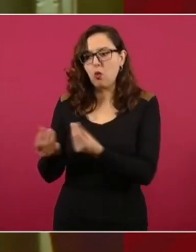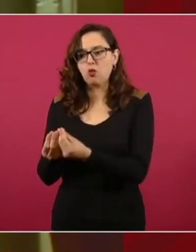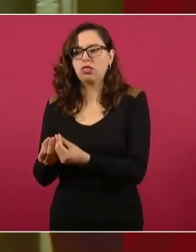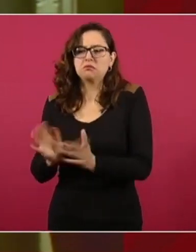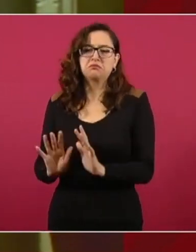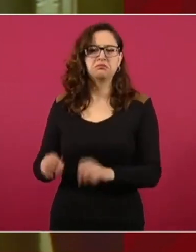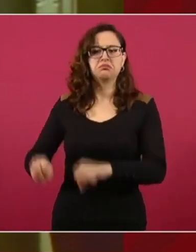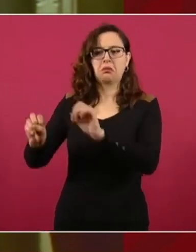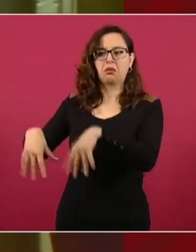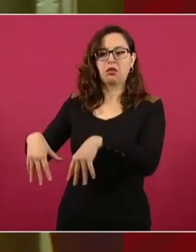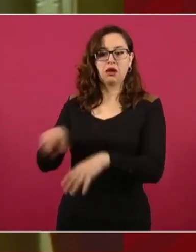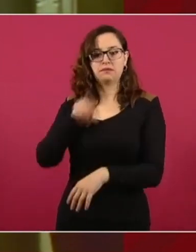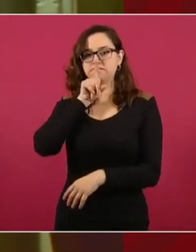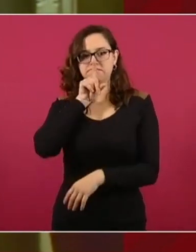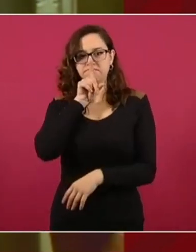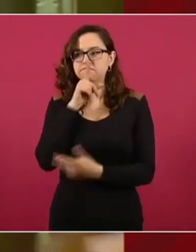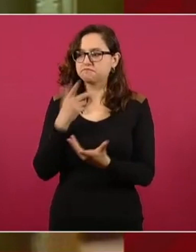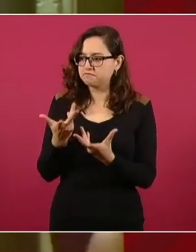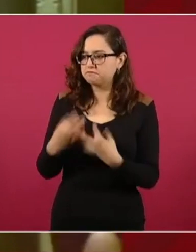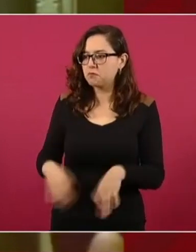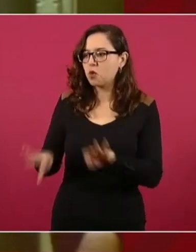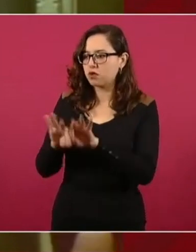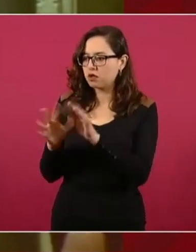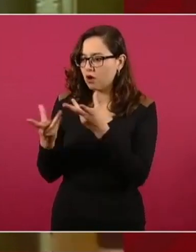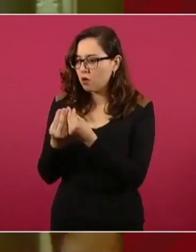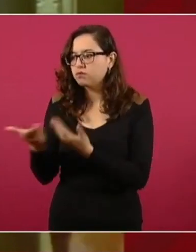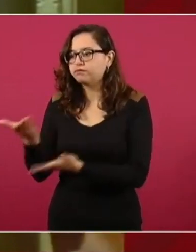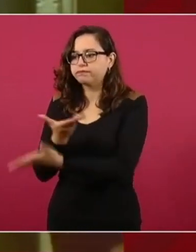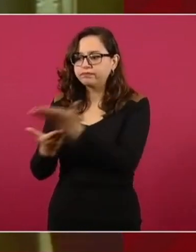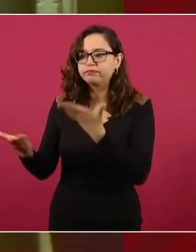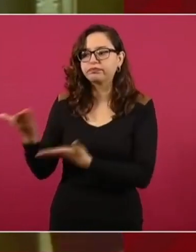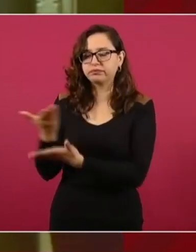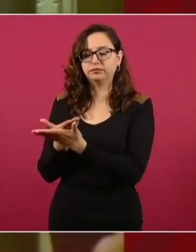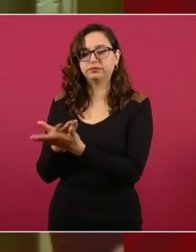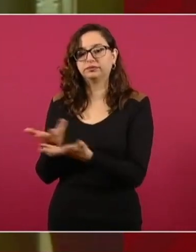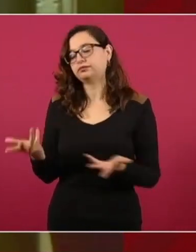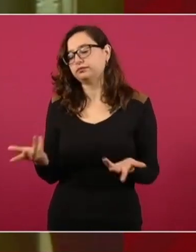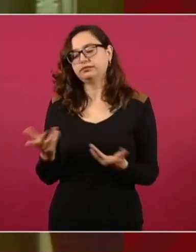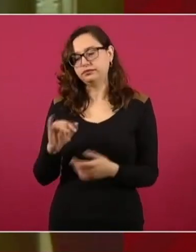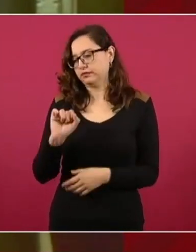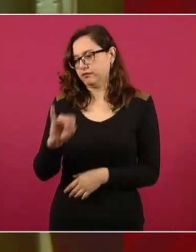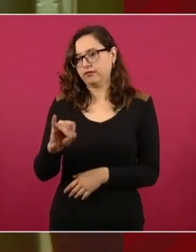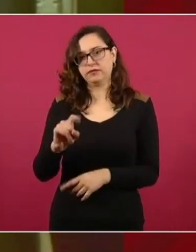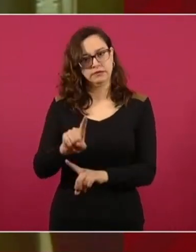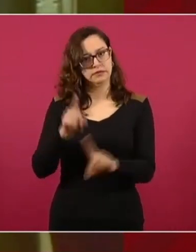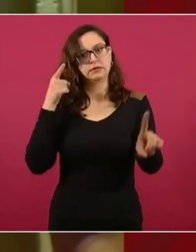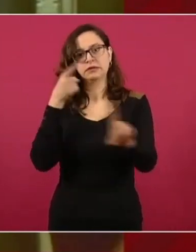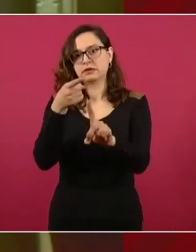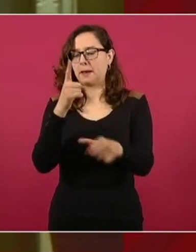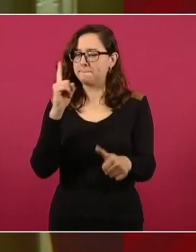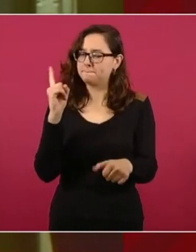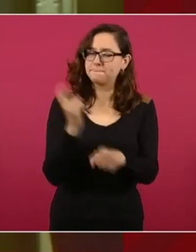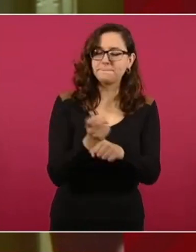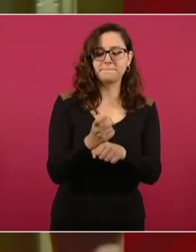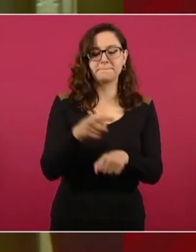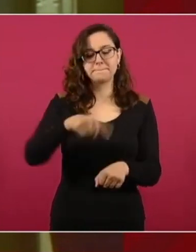dejamos, son muy importantes para nosotros esta misión, por un lado es evidentemente el rescate de nuestros mineros, pero